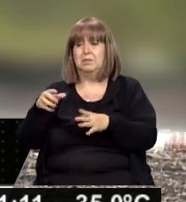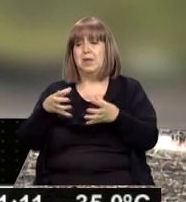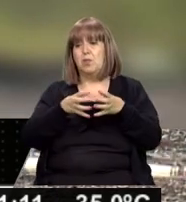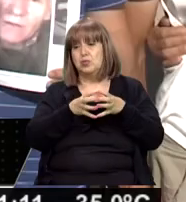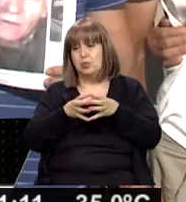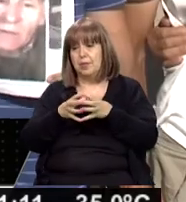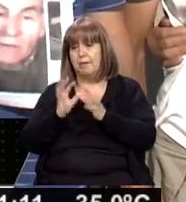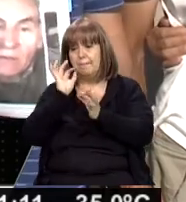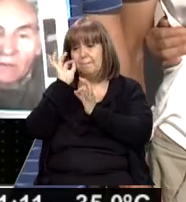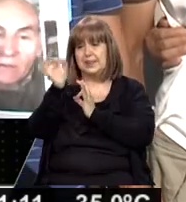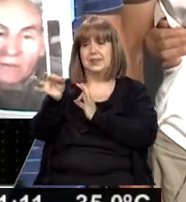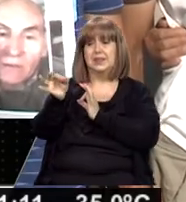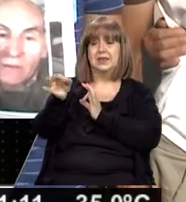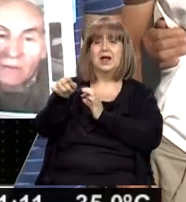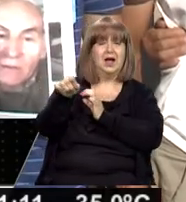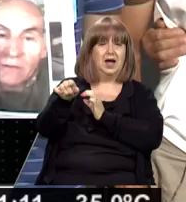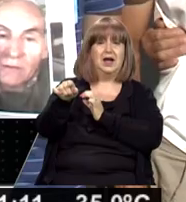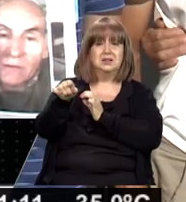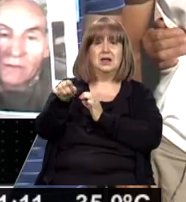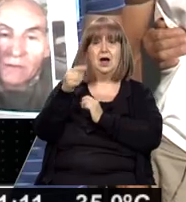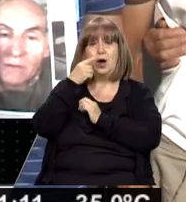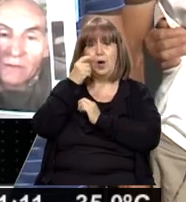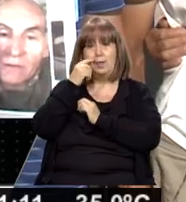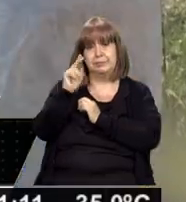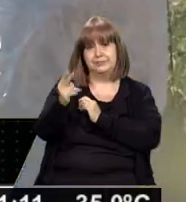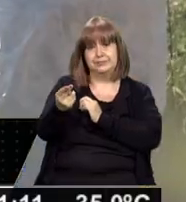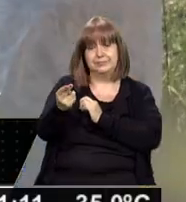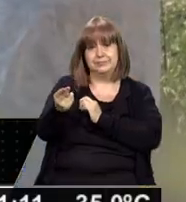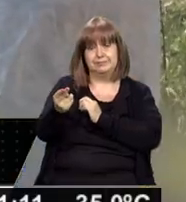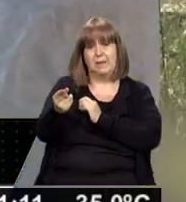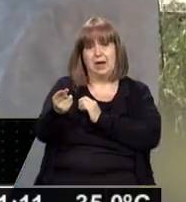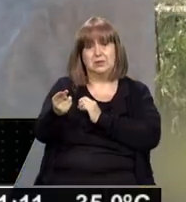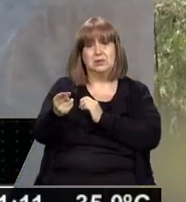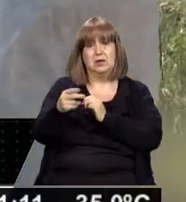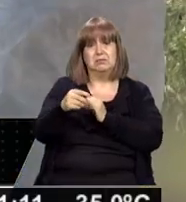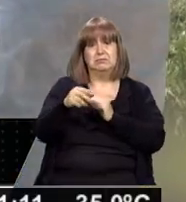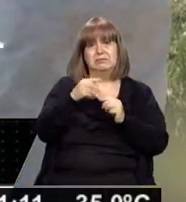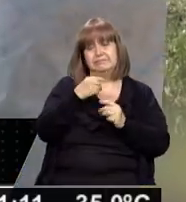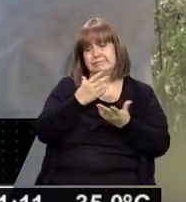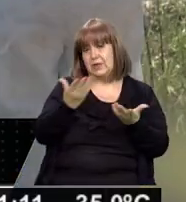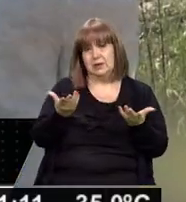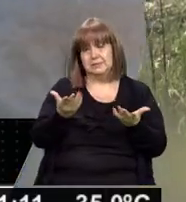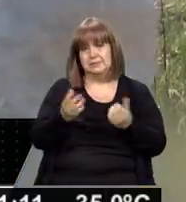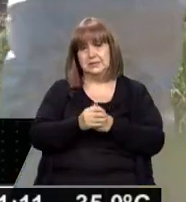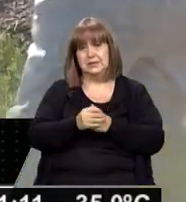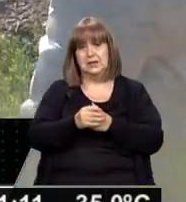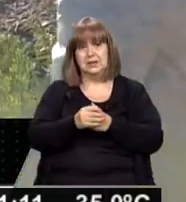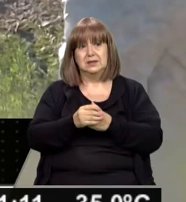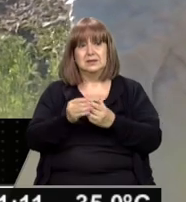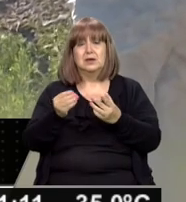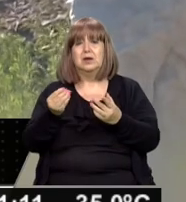amigos que tenemos atrás salieron para este lado y bueno, rastreamos la zona y bueno, nos guiamos